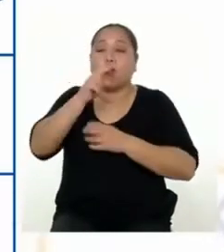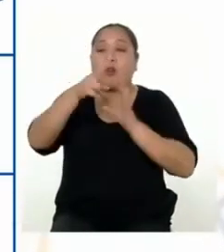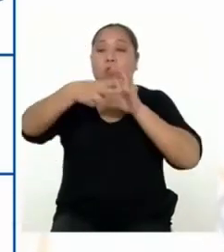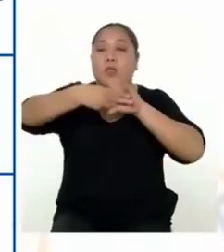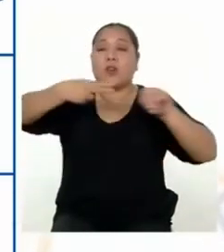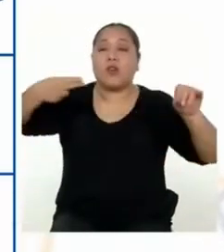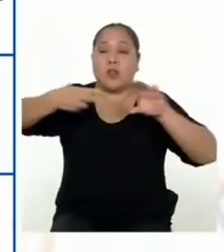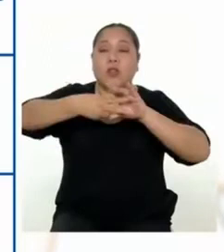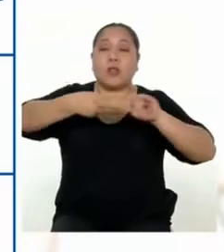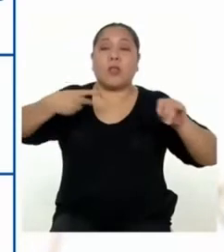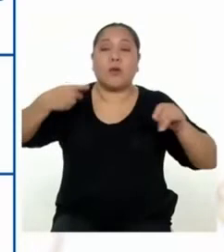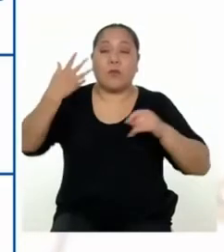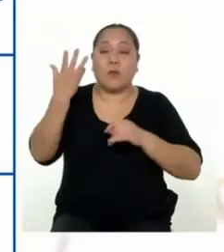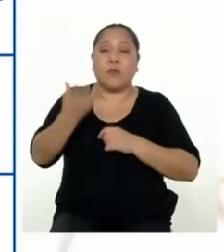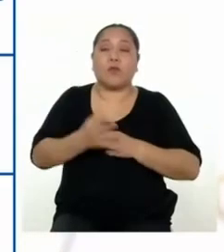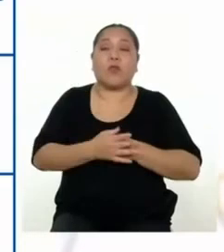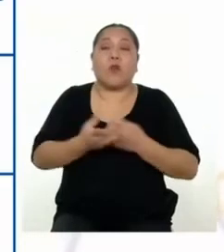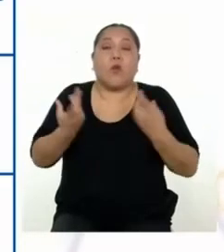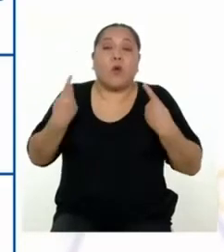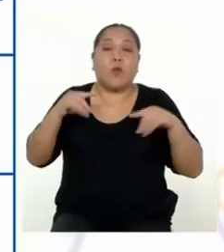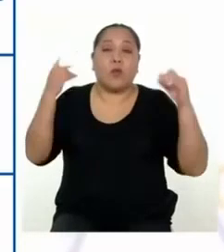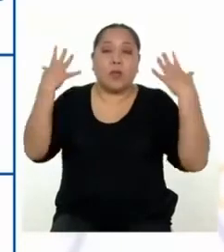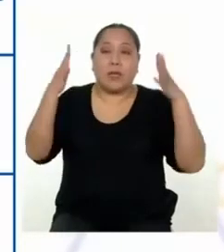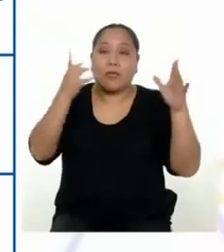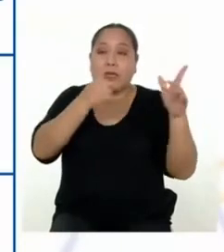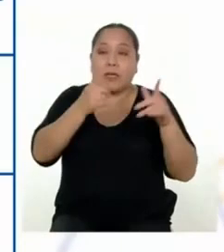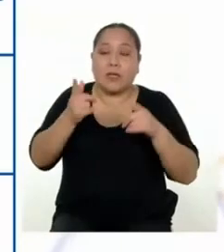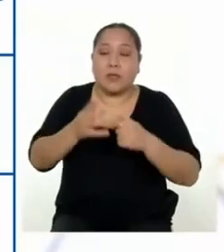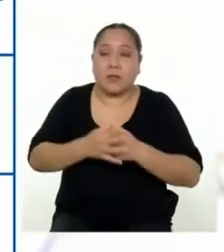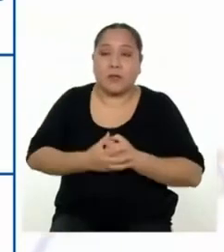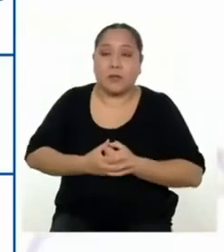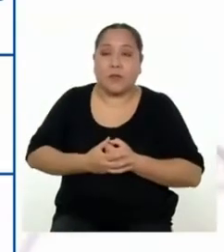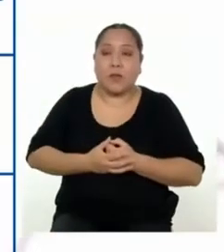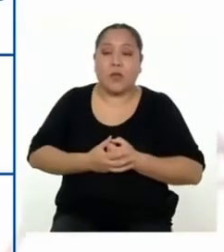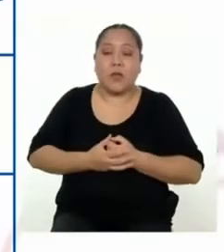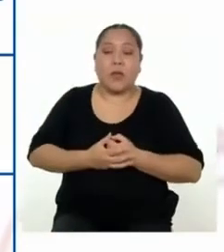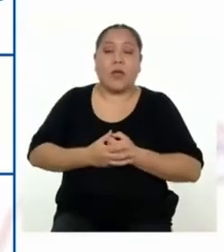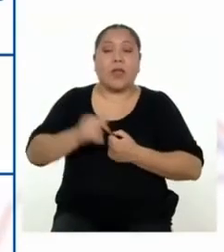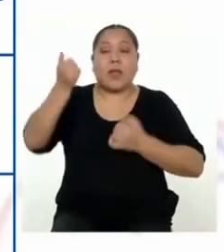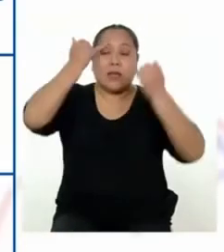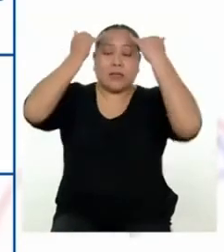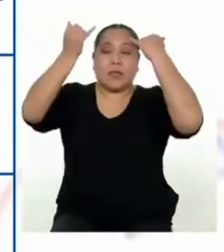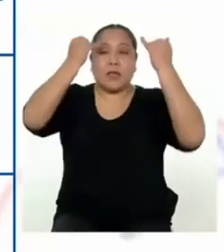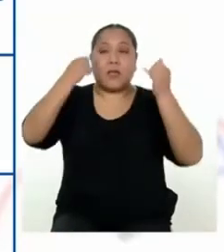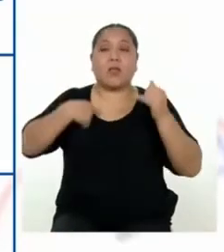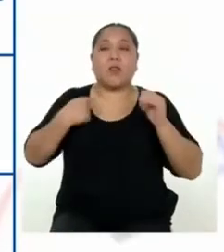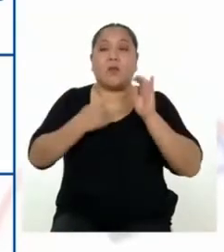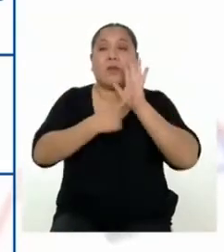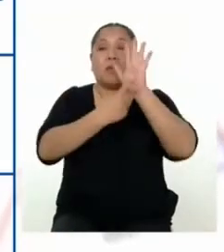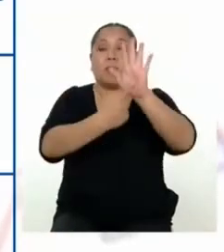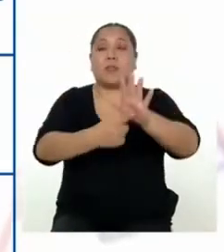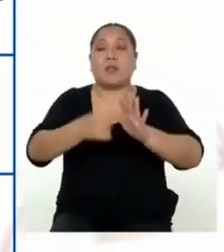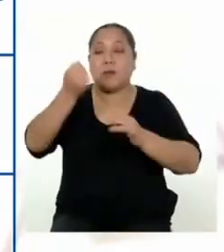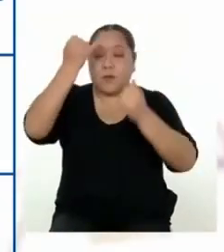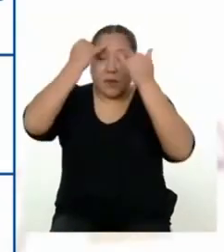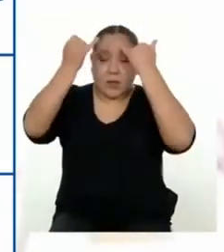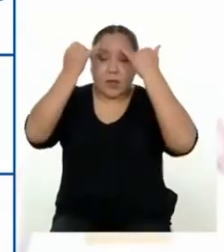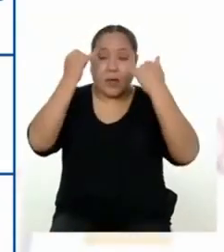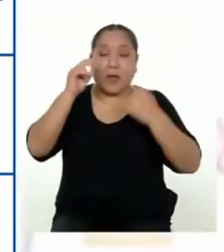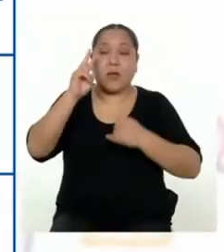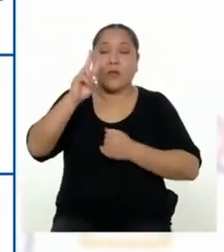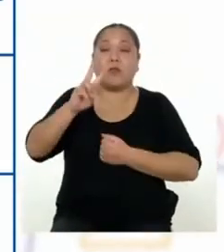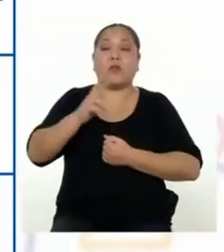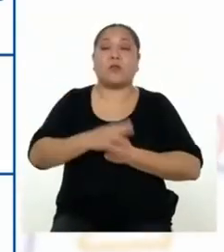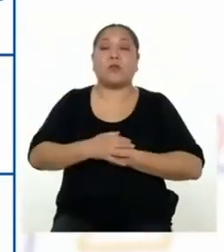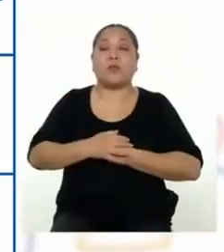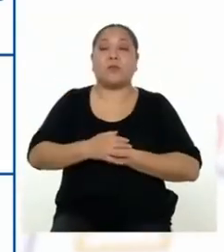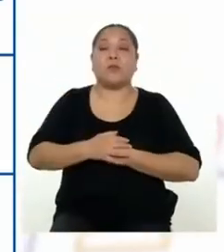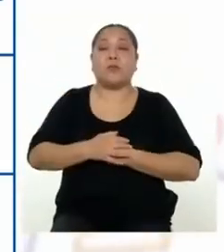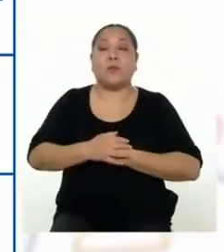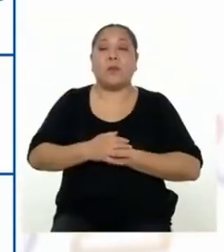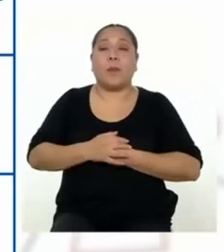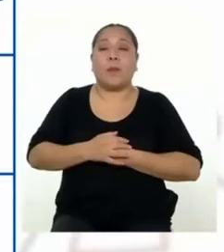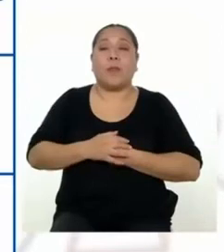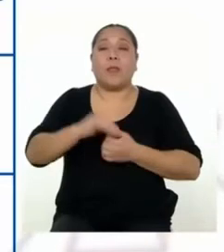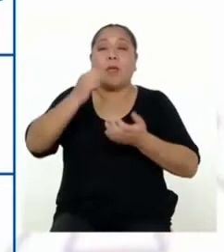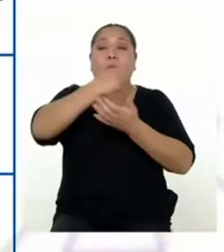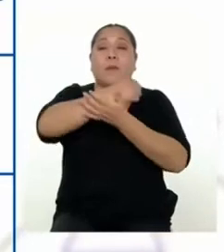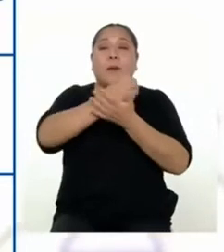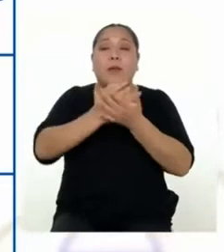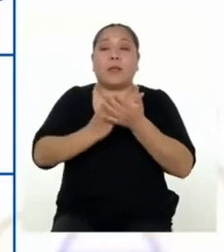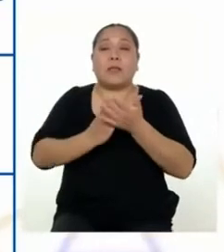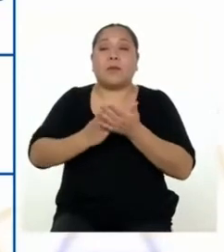desconectamos los enchufes de los artefactos y equipos. Las ideas que quiero presentar en mi propuesta de mejora son dos. La